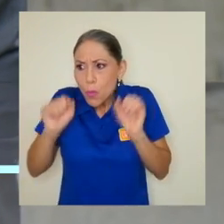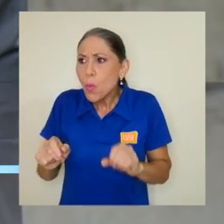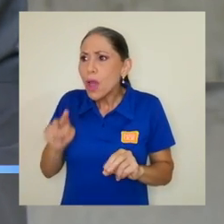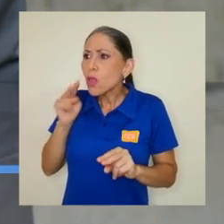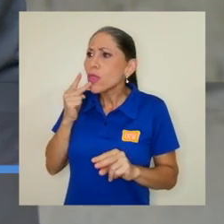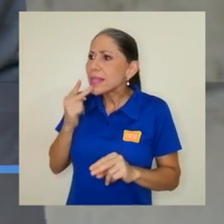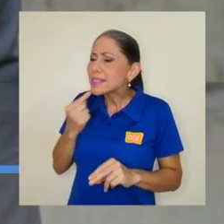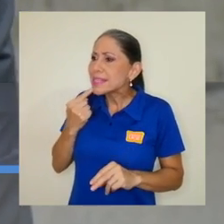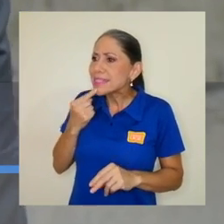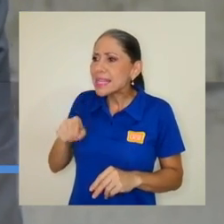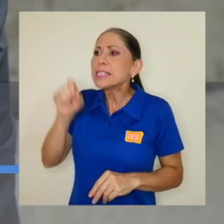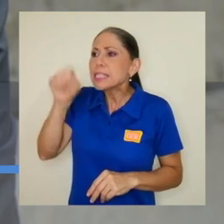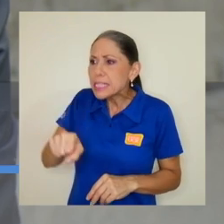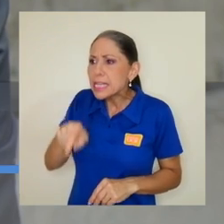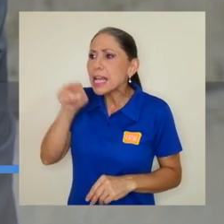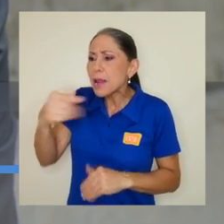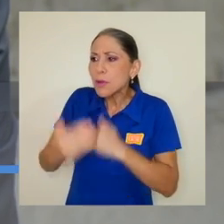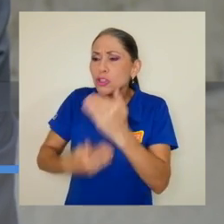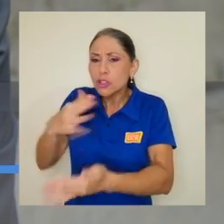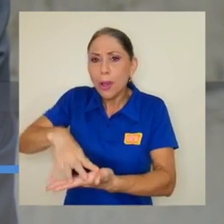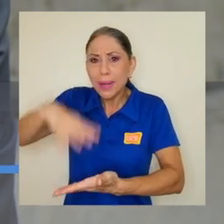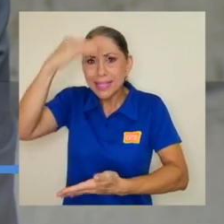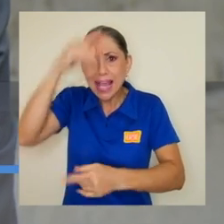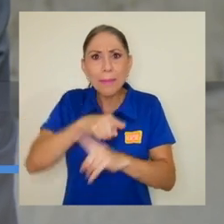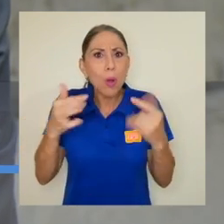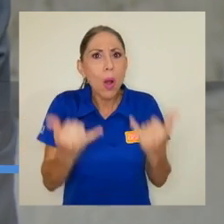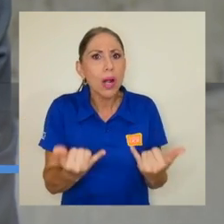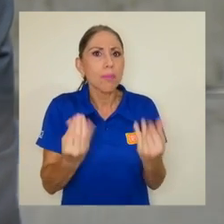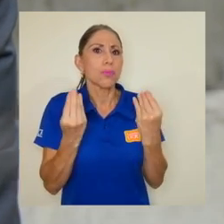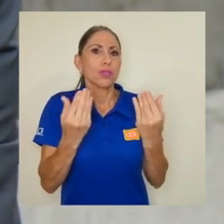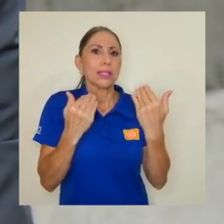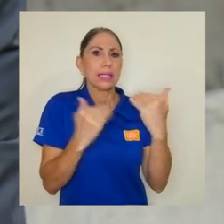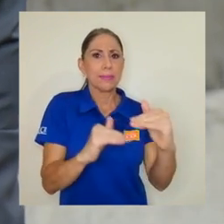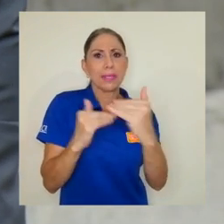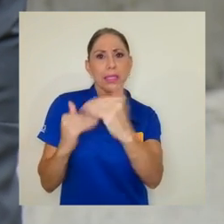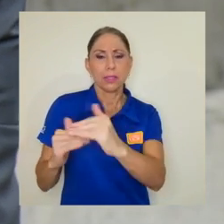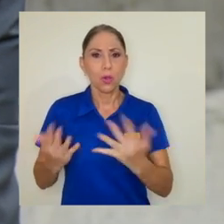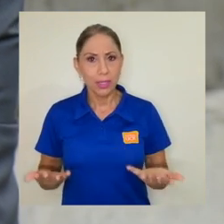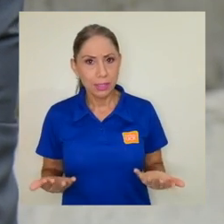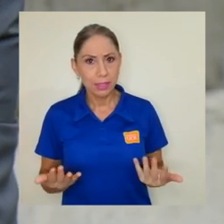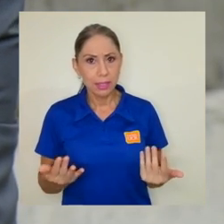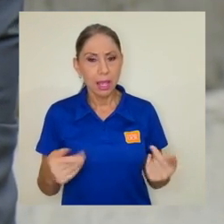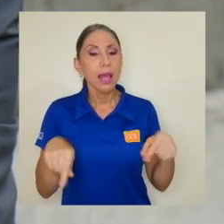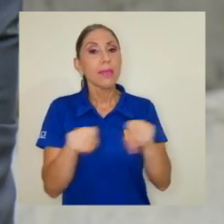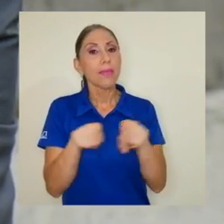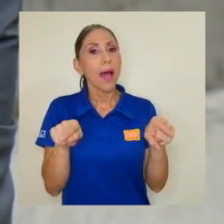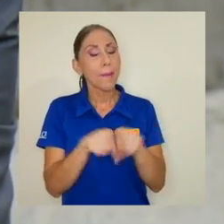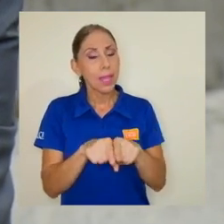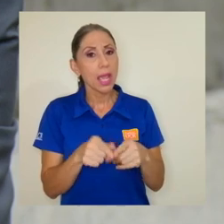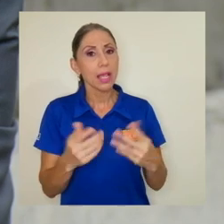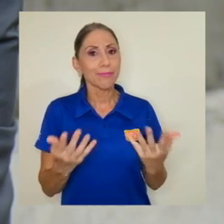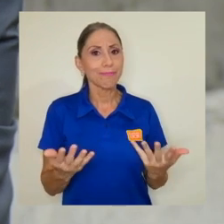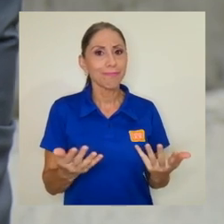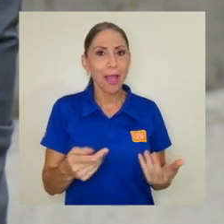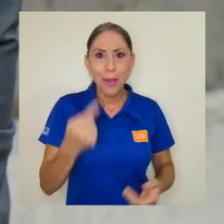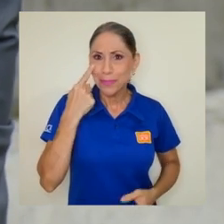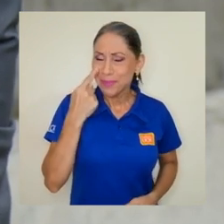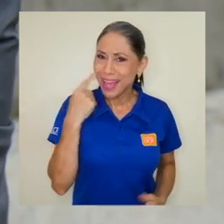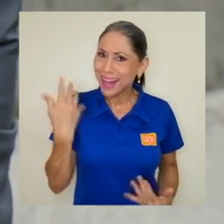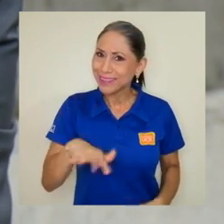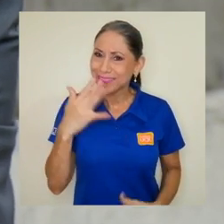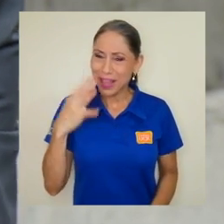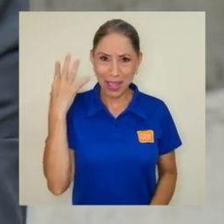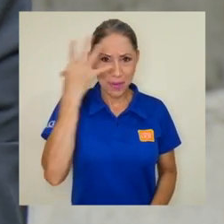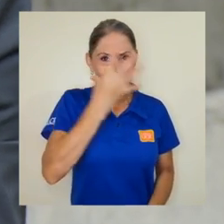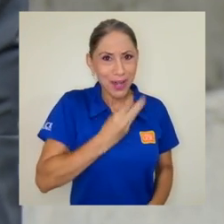de aprendizaje, yo veo grandes limitaciones en este momento. También, vieran lo agradable,